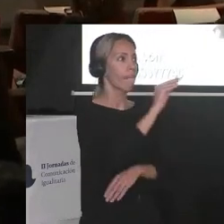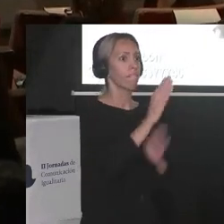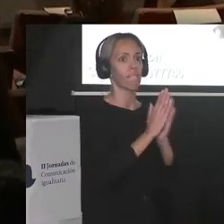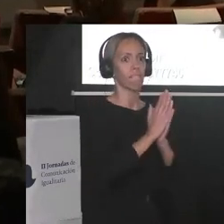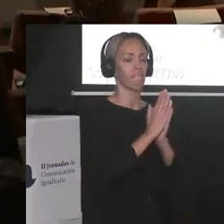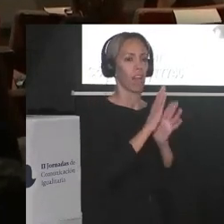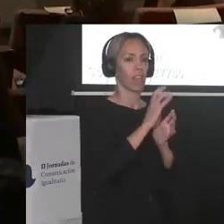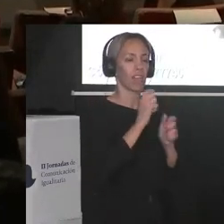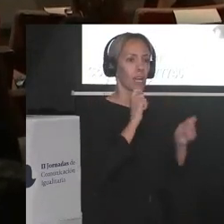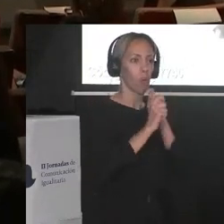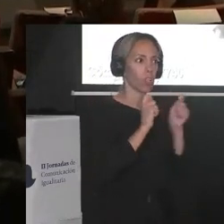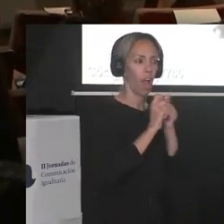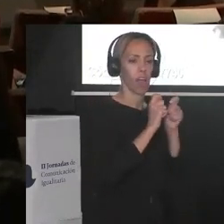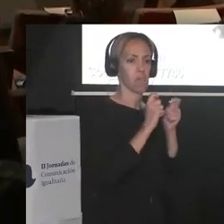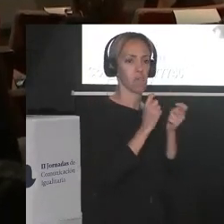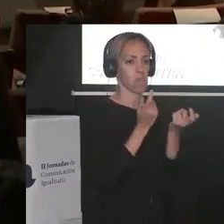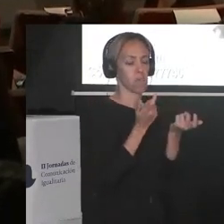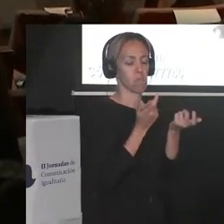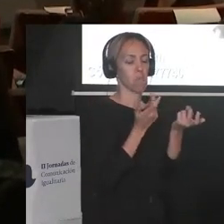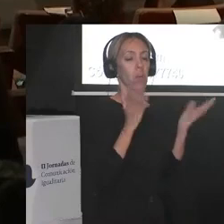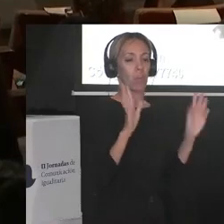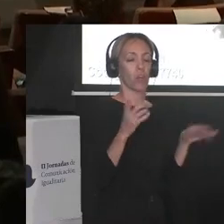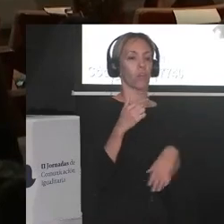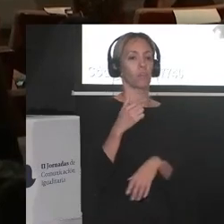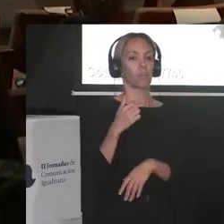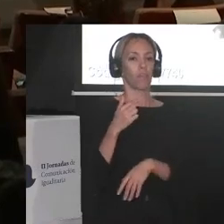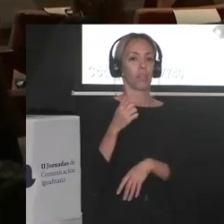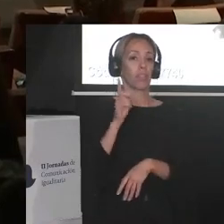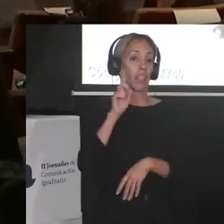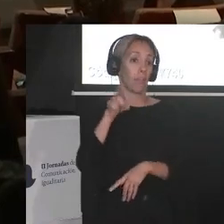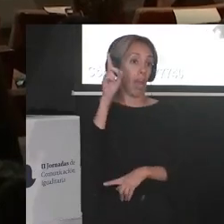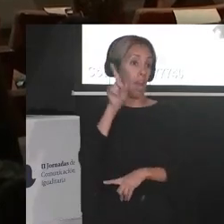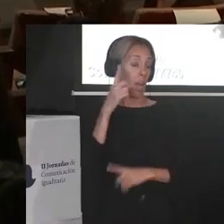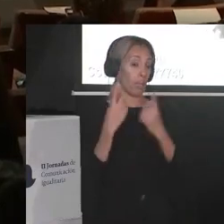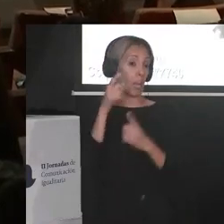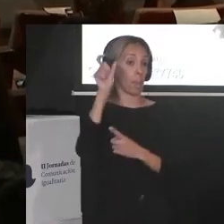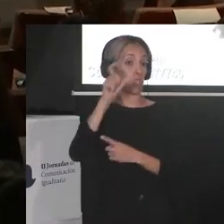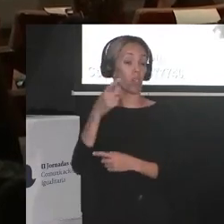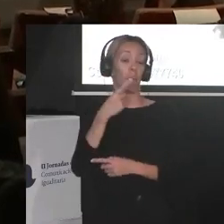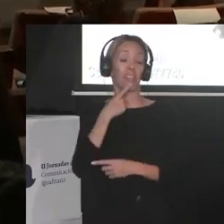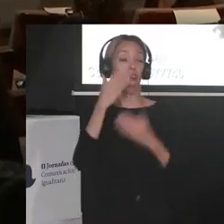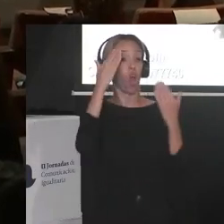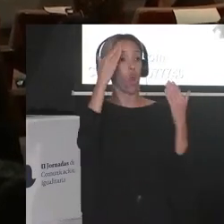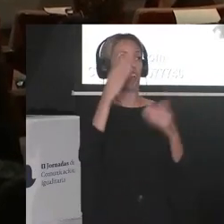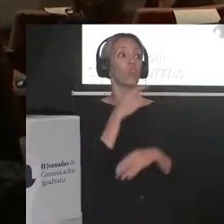probablemente yo podría ser y ya me lo han dicho como si me hicieran un elogio que podría ser la cronista